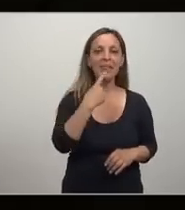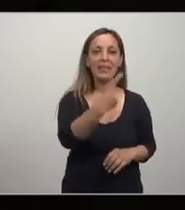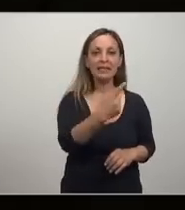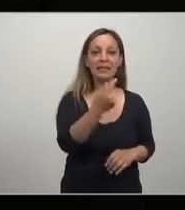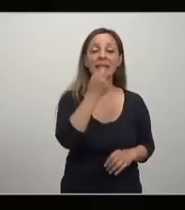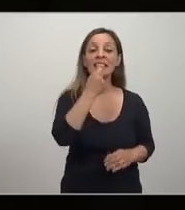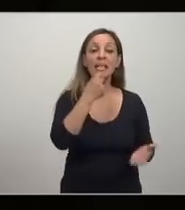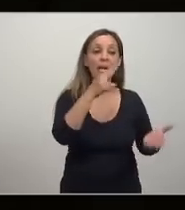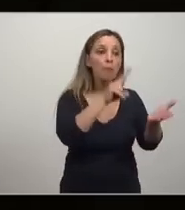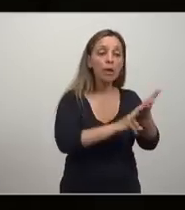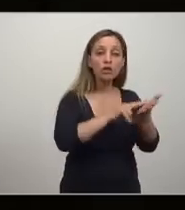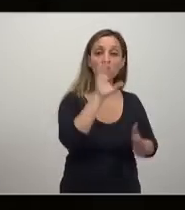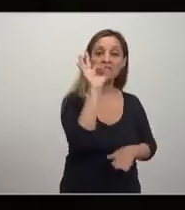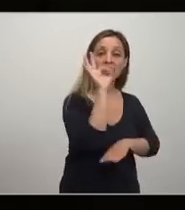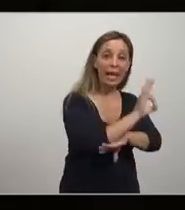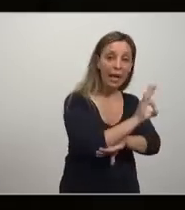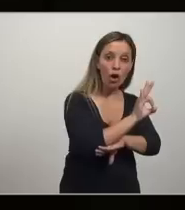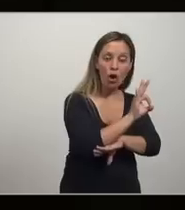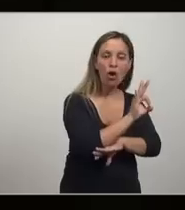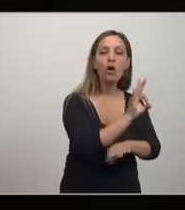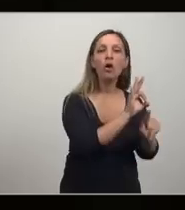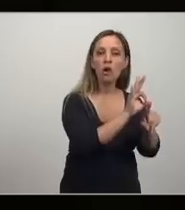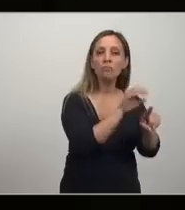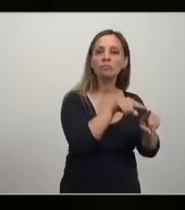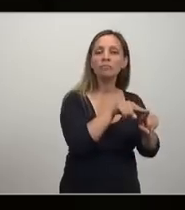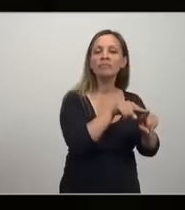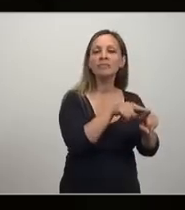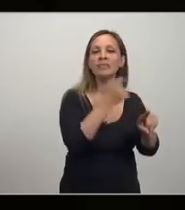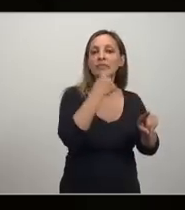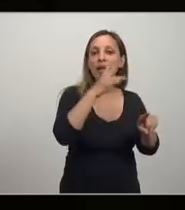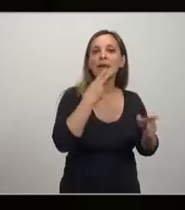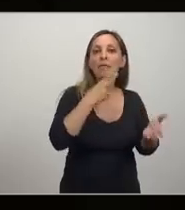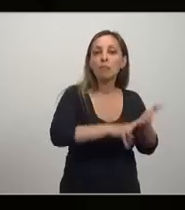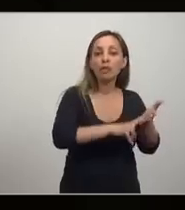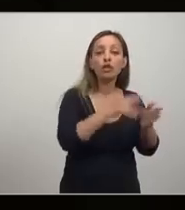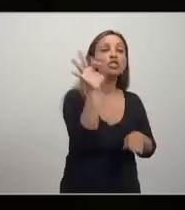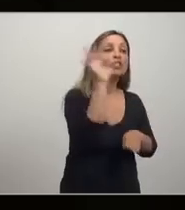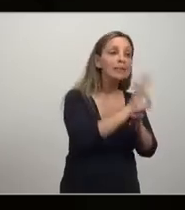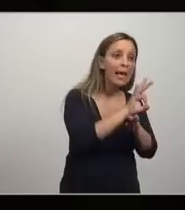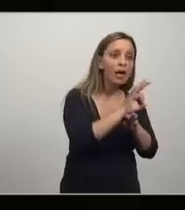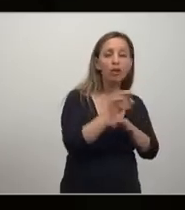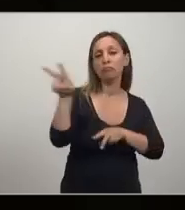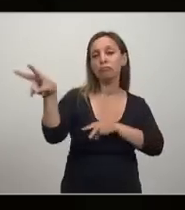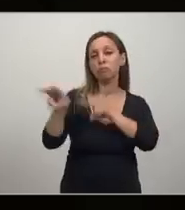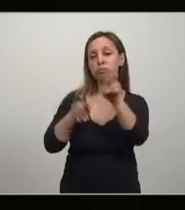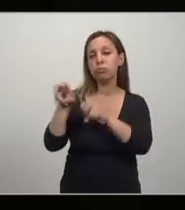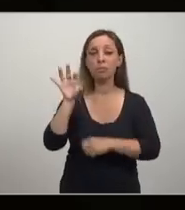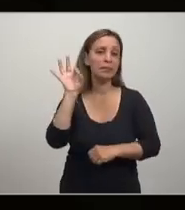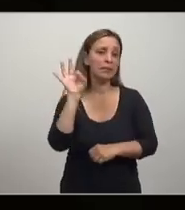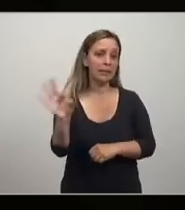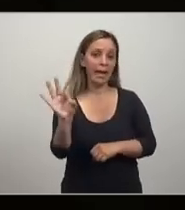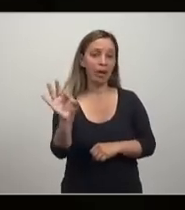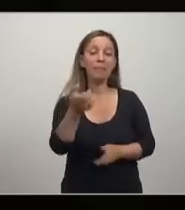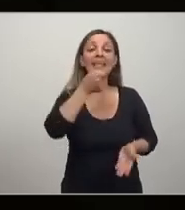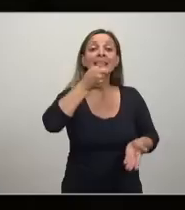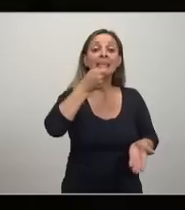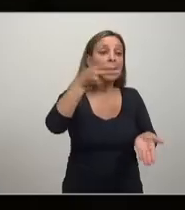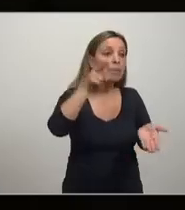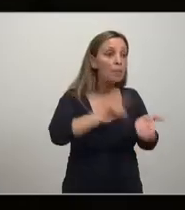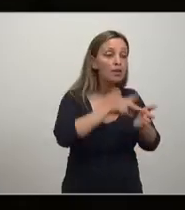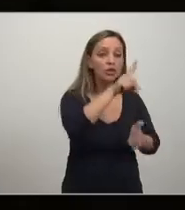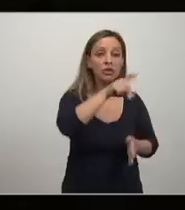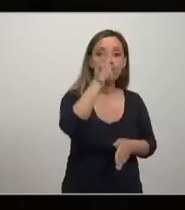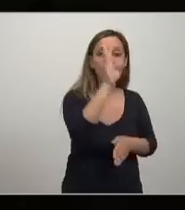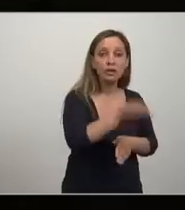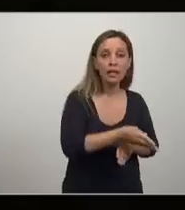cobra cero impuestos, tasa impositiva es cero, más que cobrar cero impuestos, tasa impositiva es cero, se recauda cero. Si la tasa impositiva es 100%, nadie va a trabajar